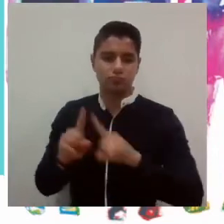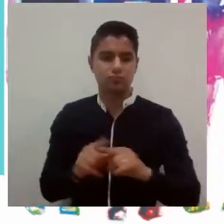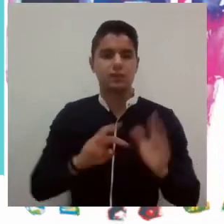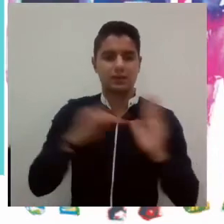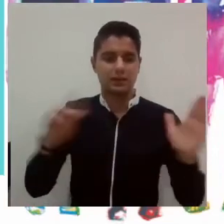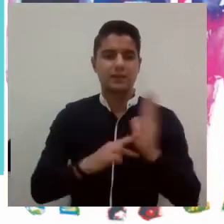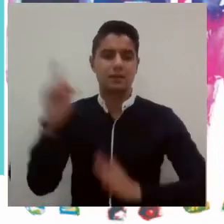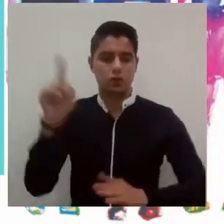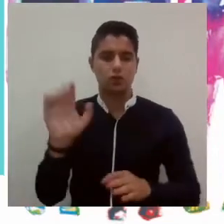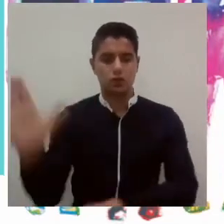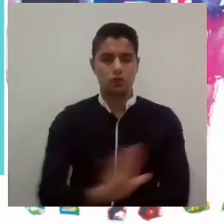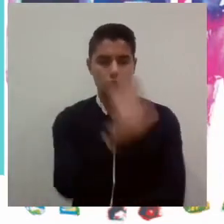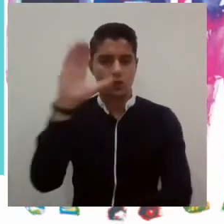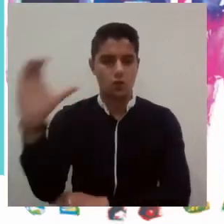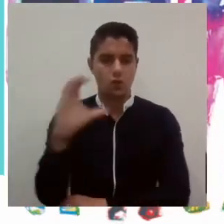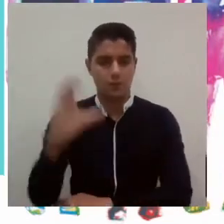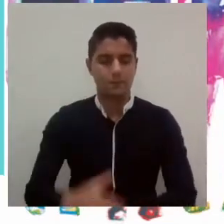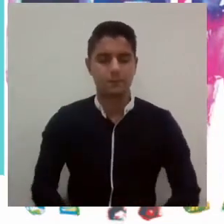técnicas y tecnológicas de todo el país.